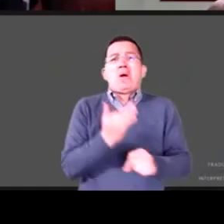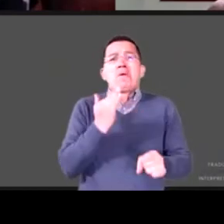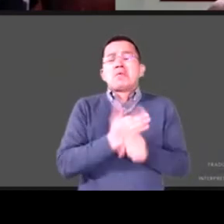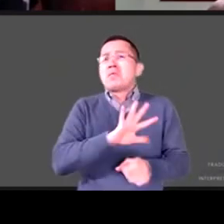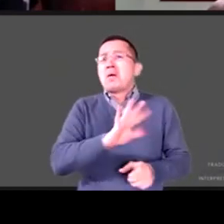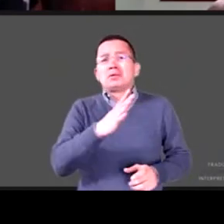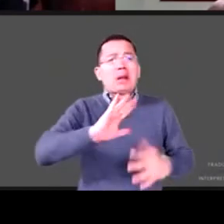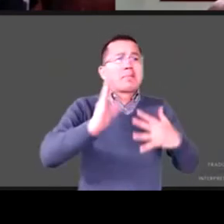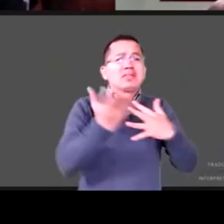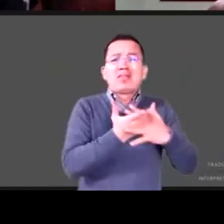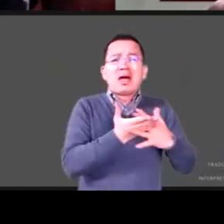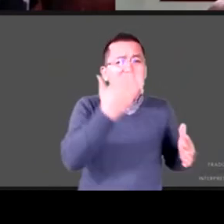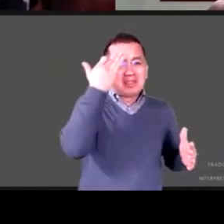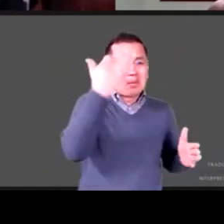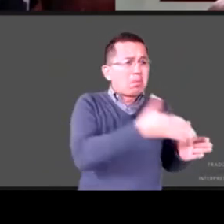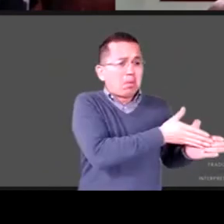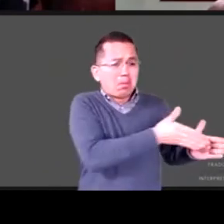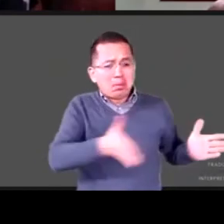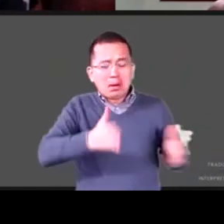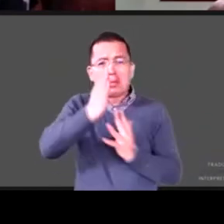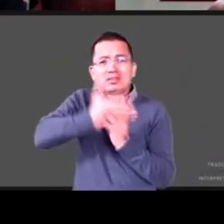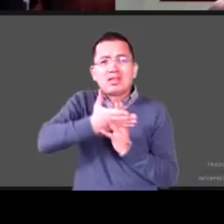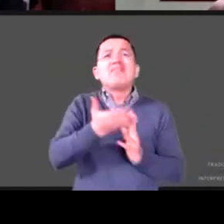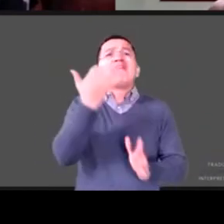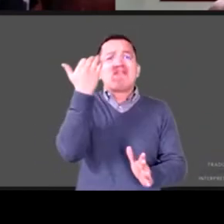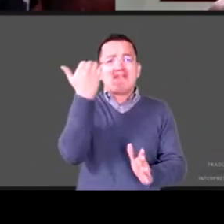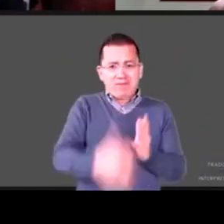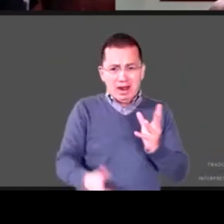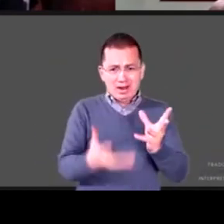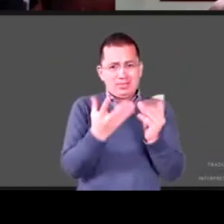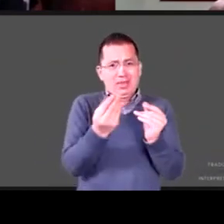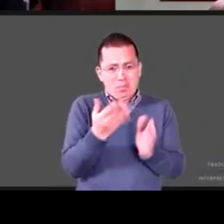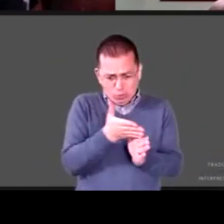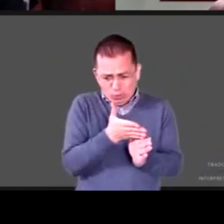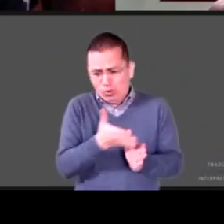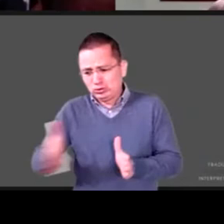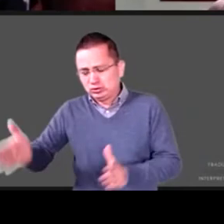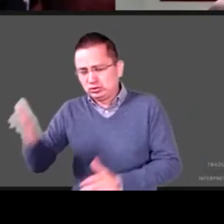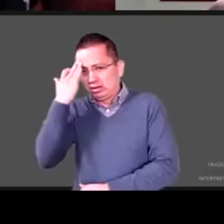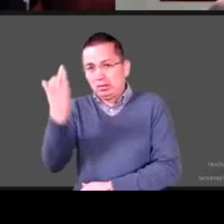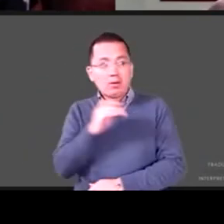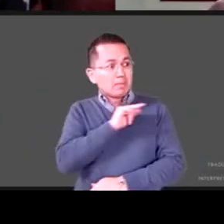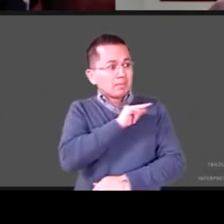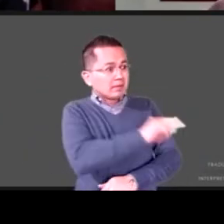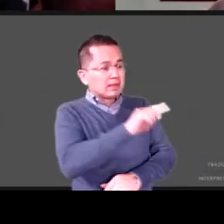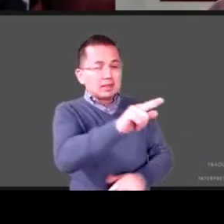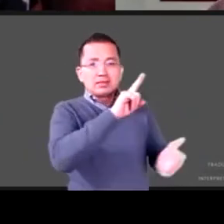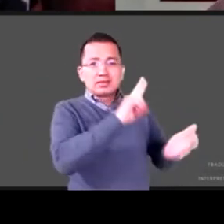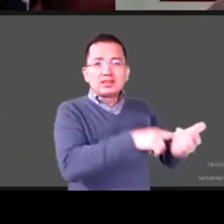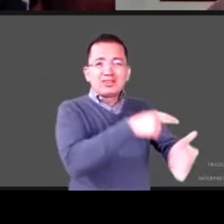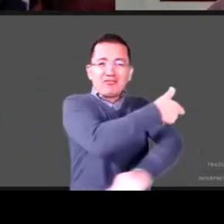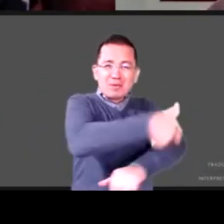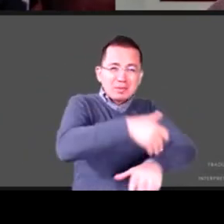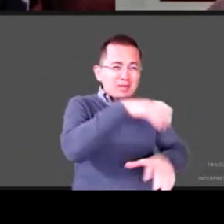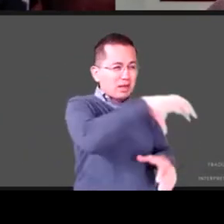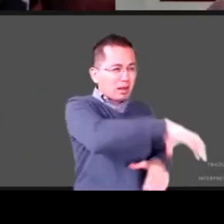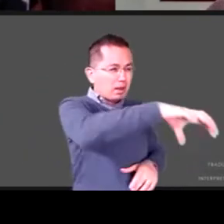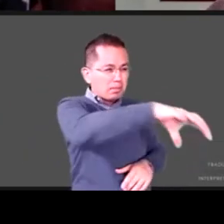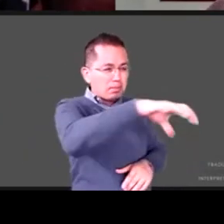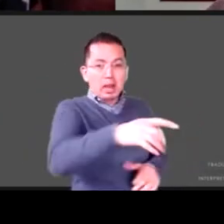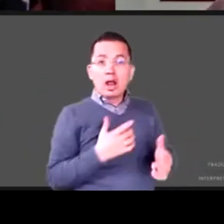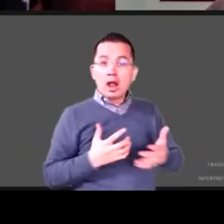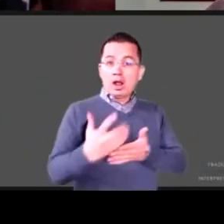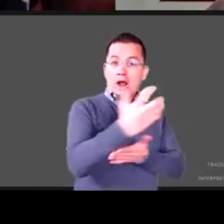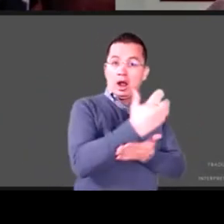nos lleva que el ingreso en los hogares está cayendo el ingreso en las unidades familiares está cayendo brutalmente el impacto es